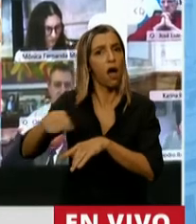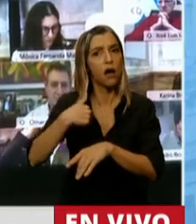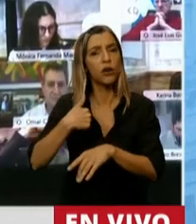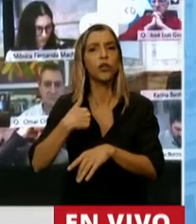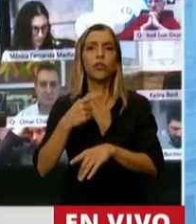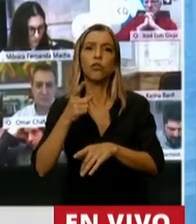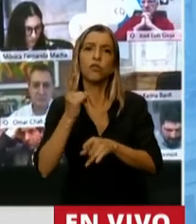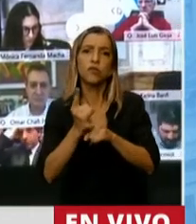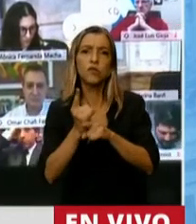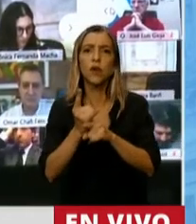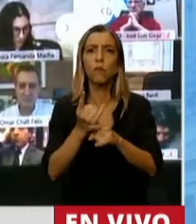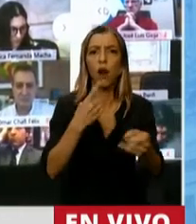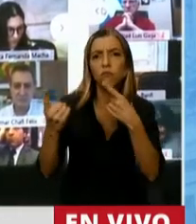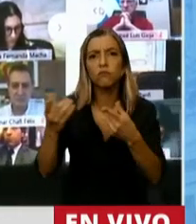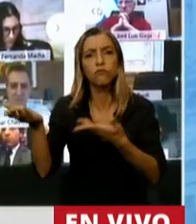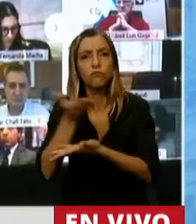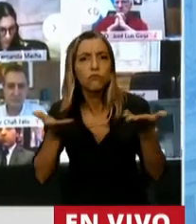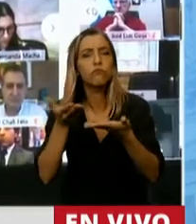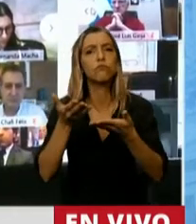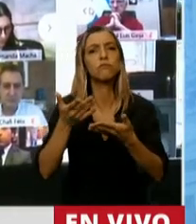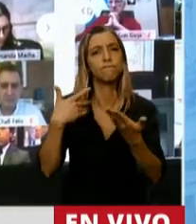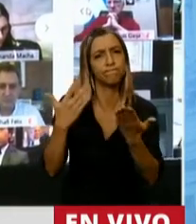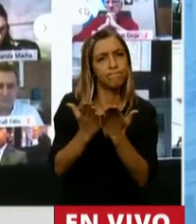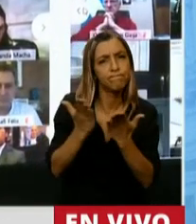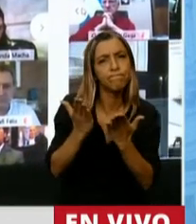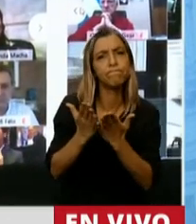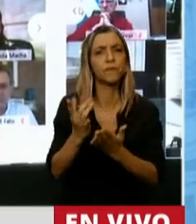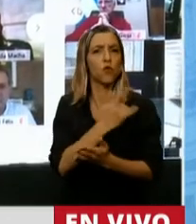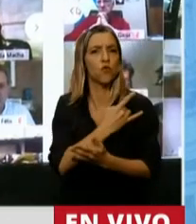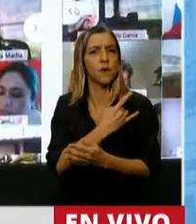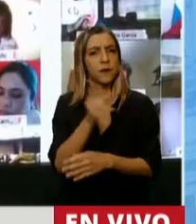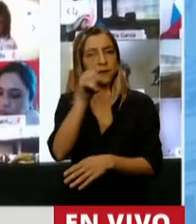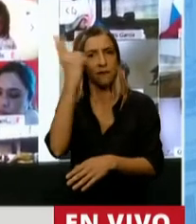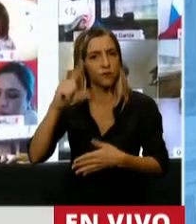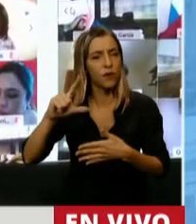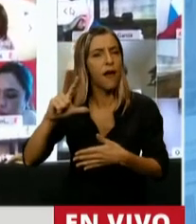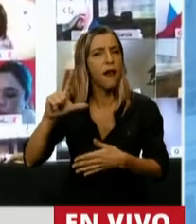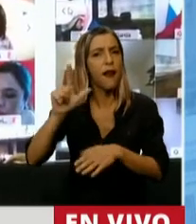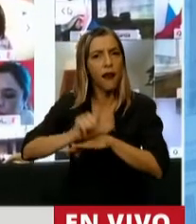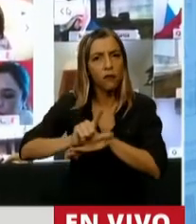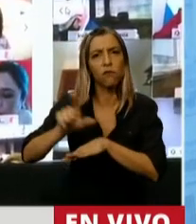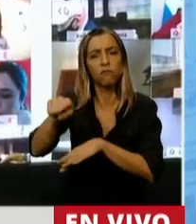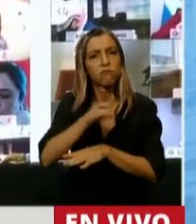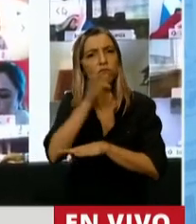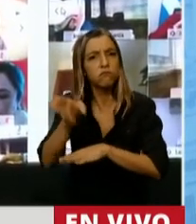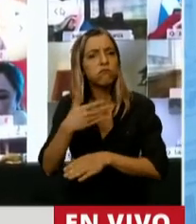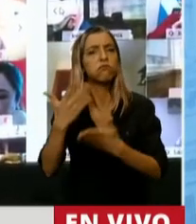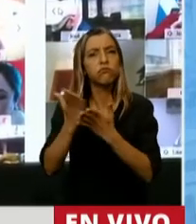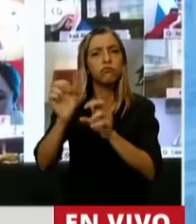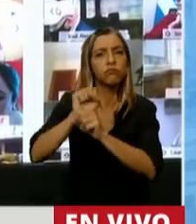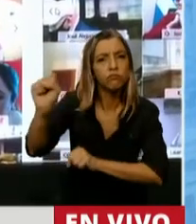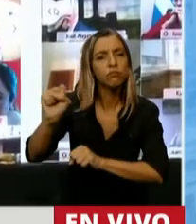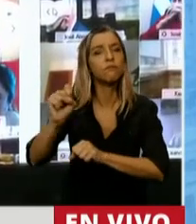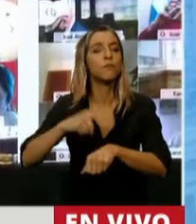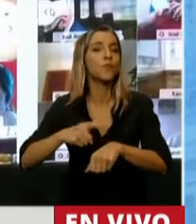parejas, estudió bioquímicas en la Universidad Nacional del Litoral, como en aquella época todo aquel que